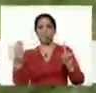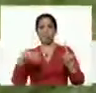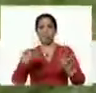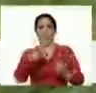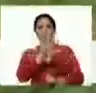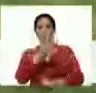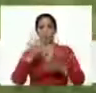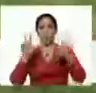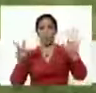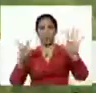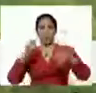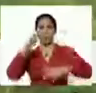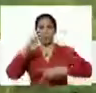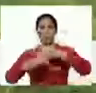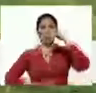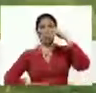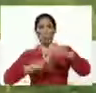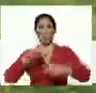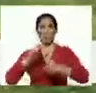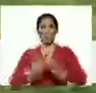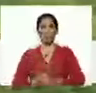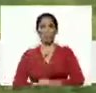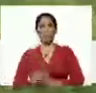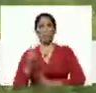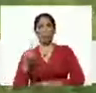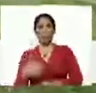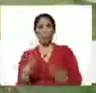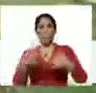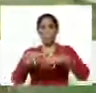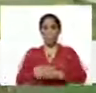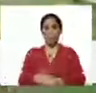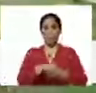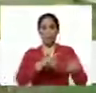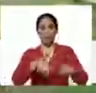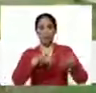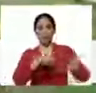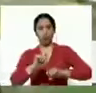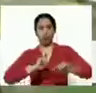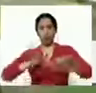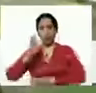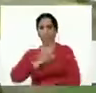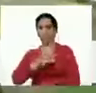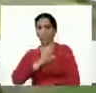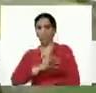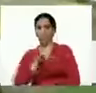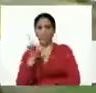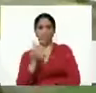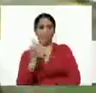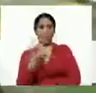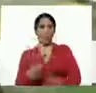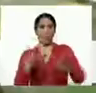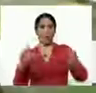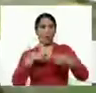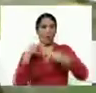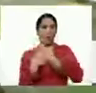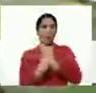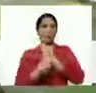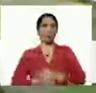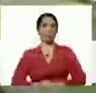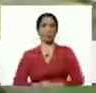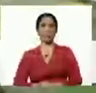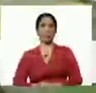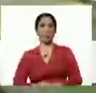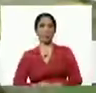57 productores, a través también de agricultura urbana, los movimientos sociales, el partido, el gran polo patriótico,